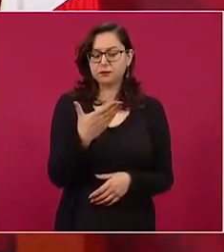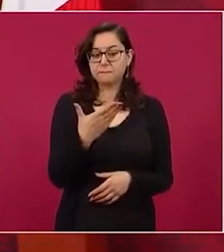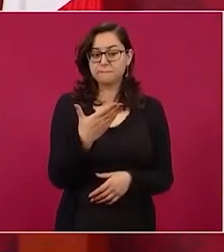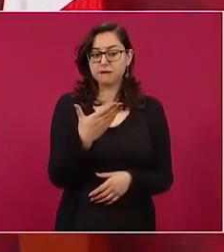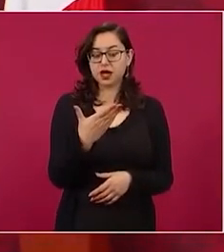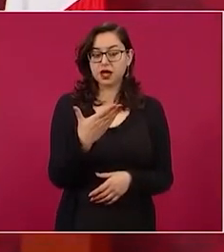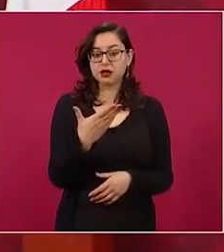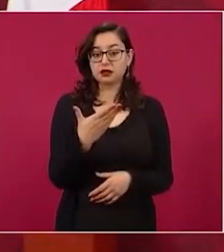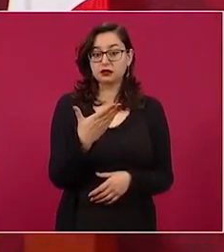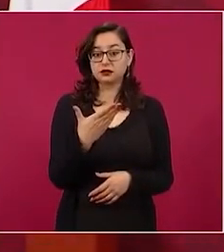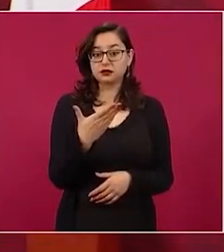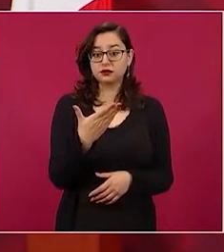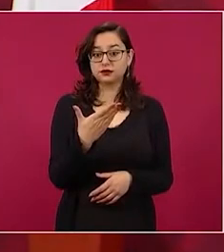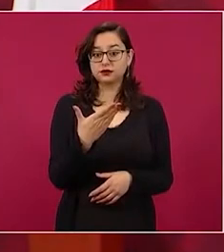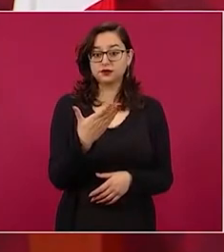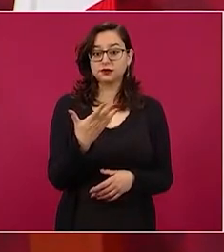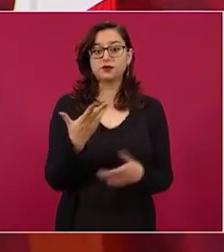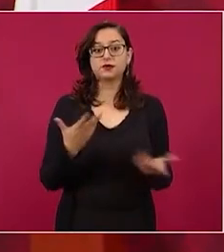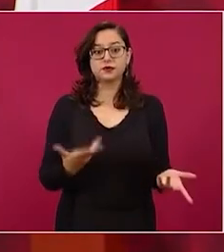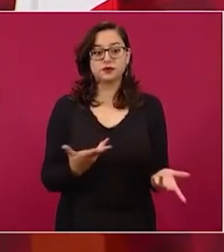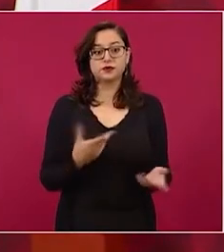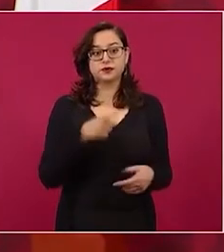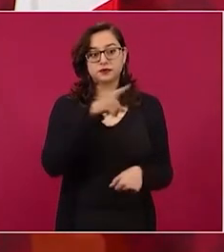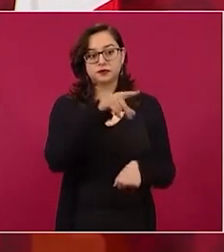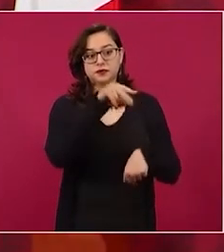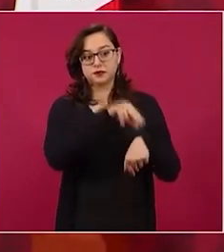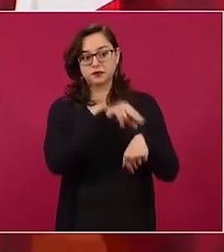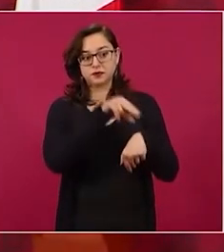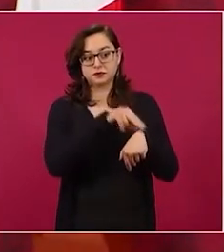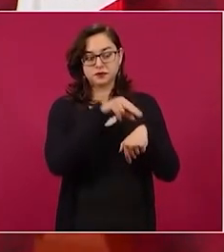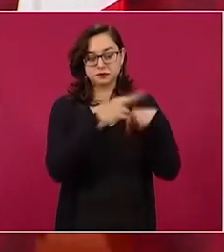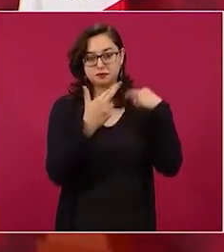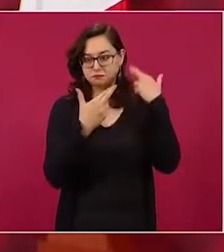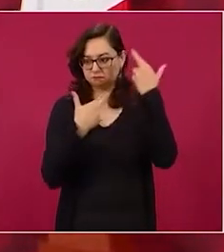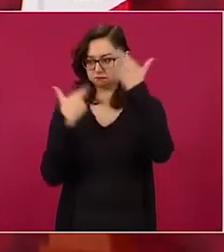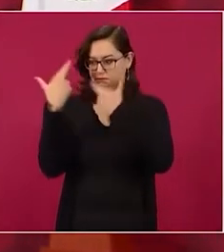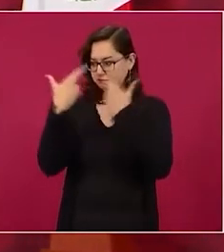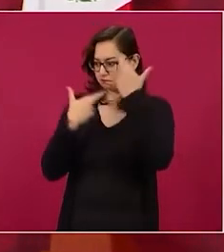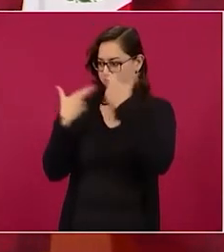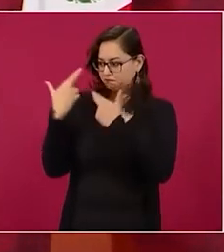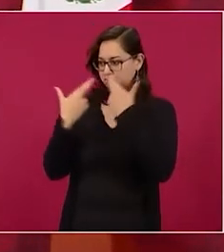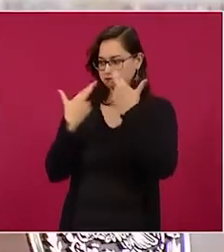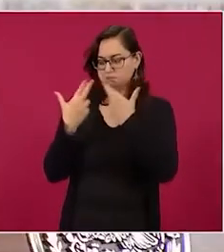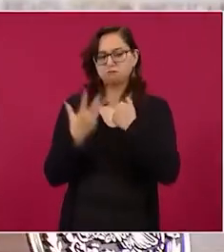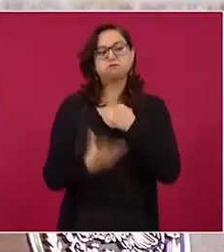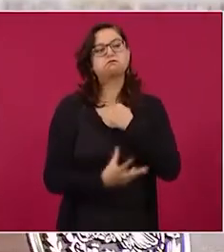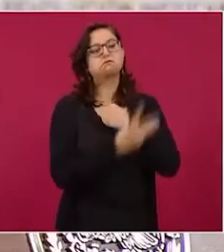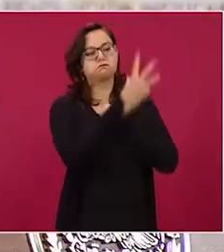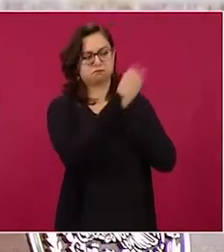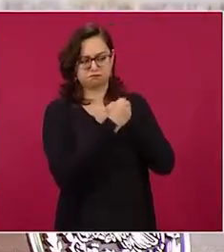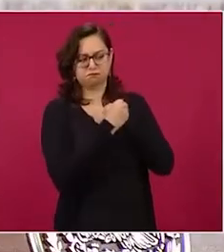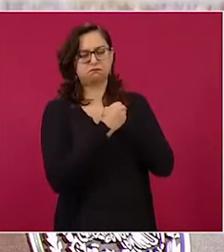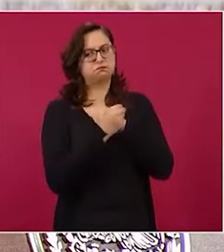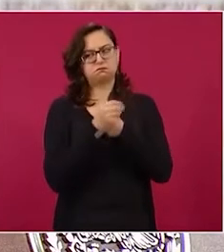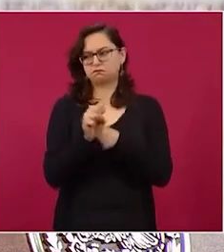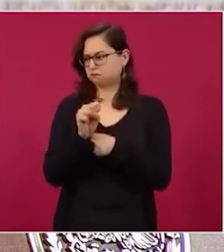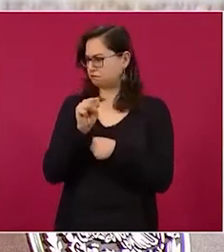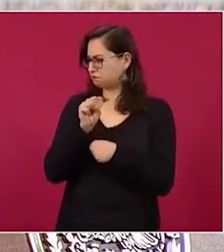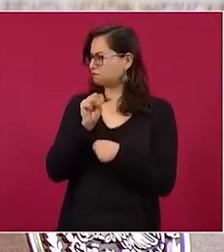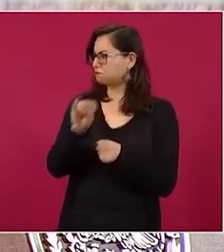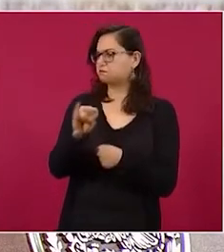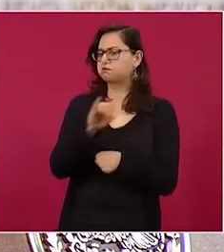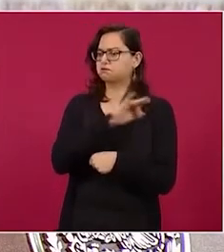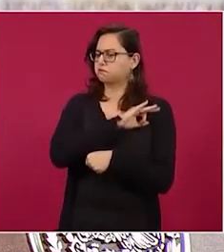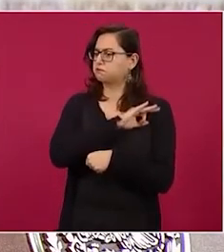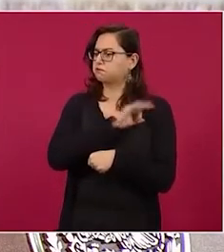licencia para aplicarme a fondo, para seguir trabajando